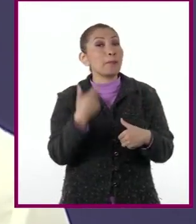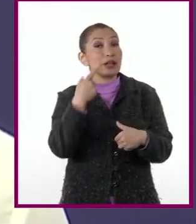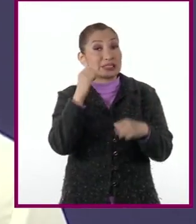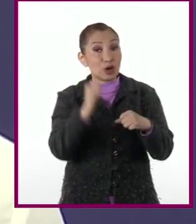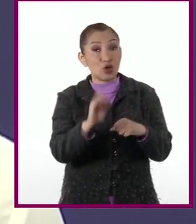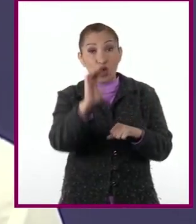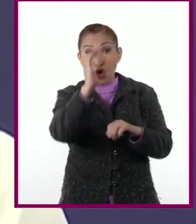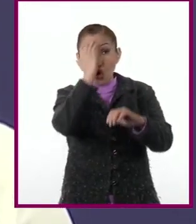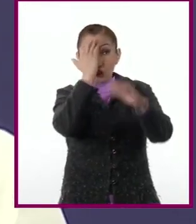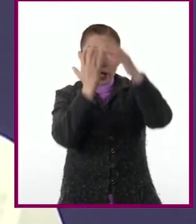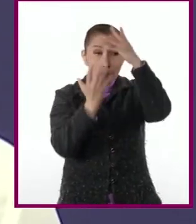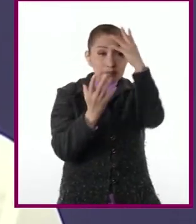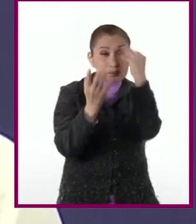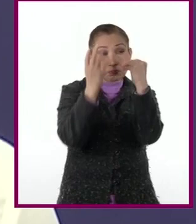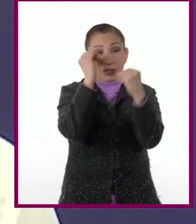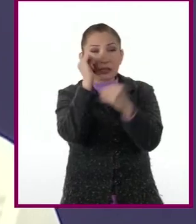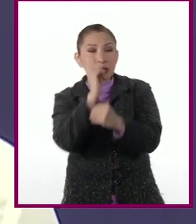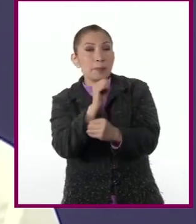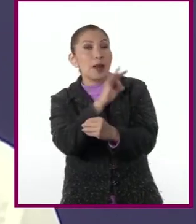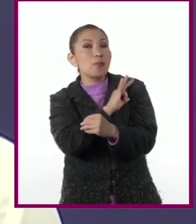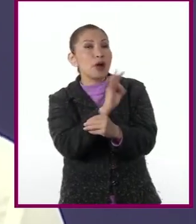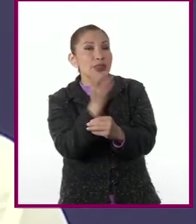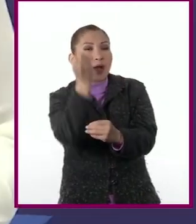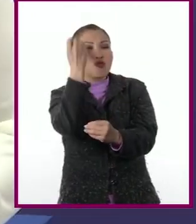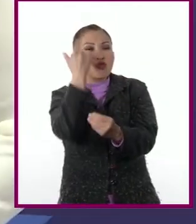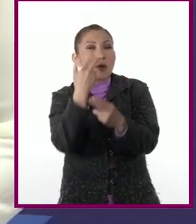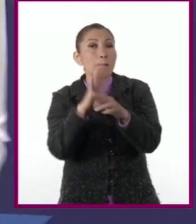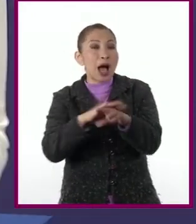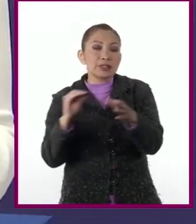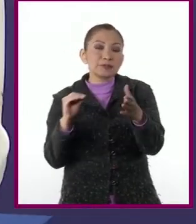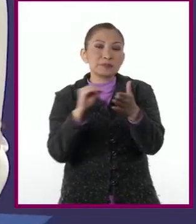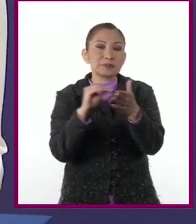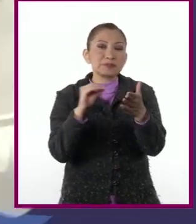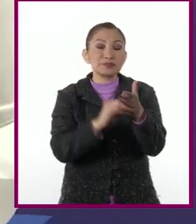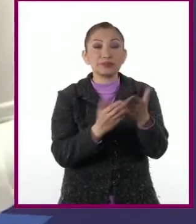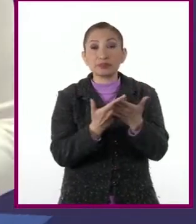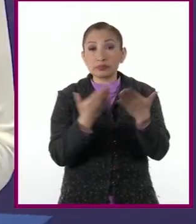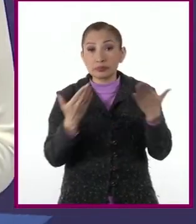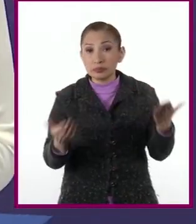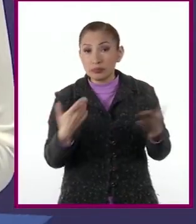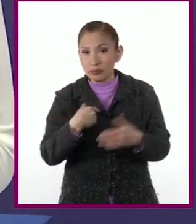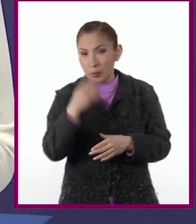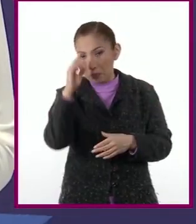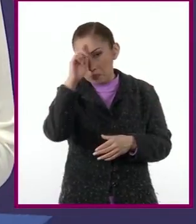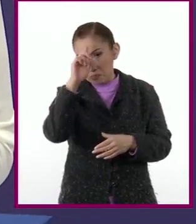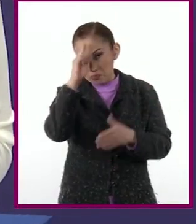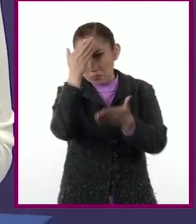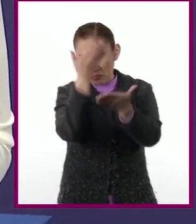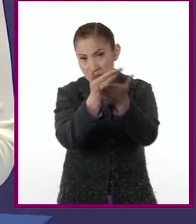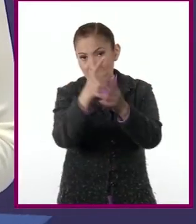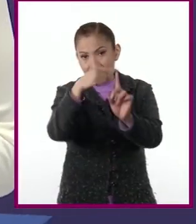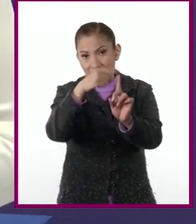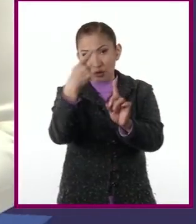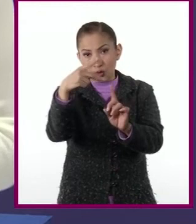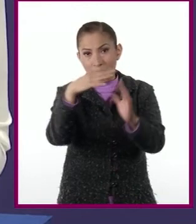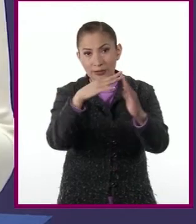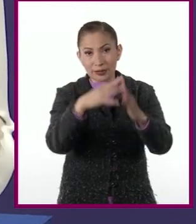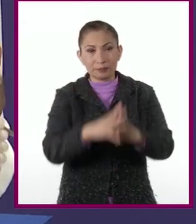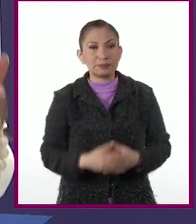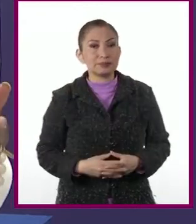que el conocimiento siempre puede enriquecerse. Ahora les propongo un reto para hacer en casa.